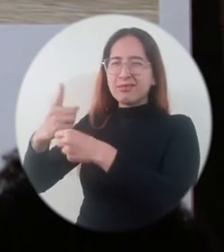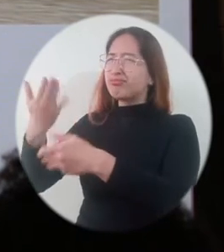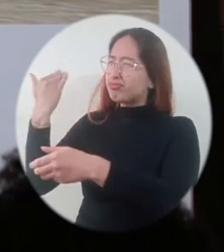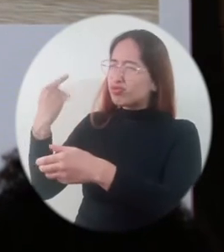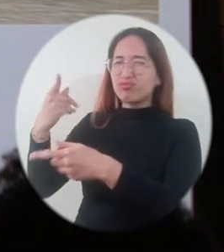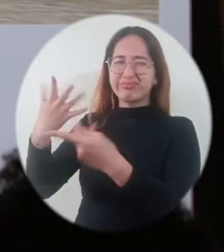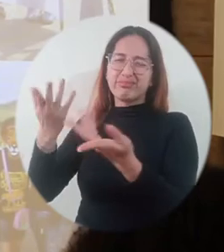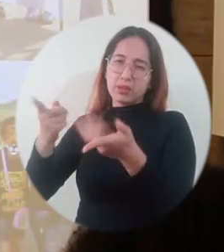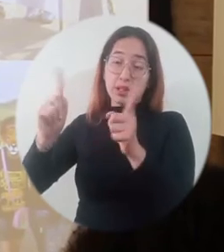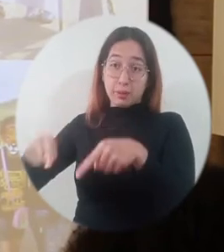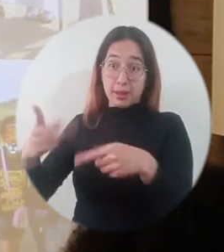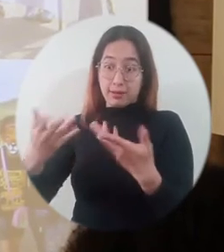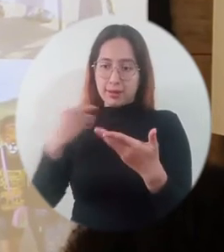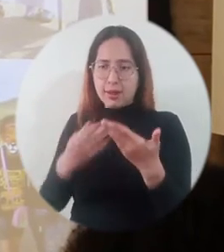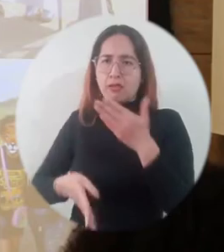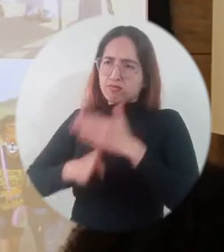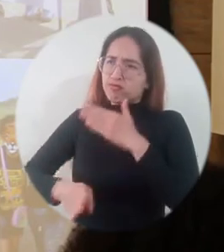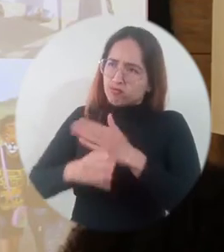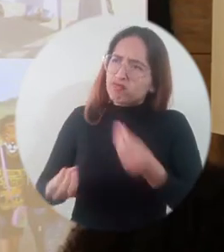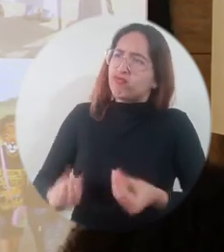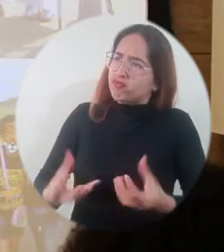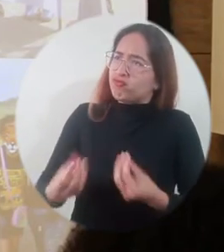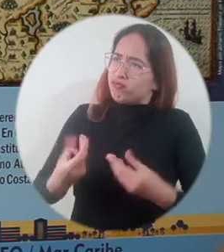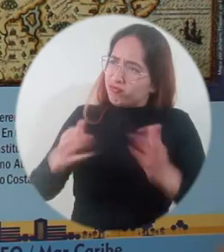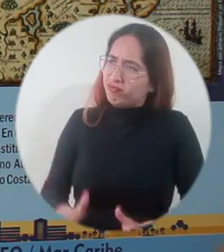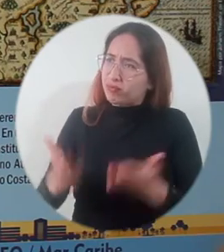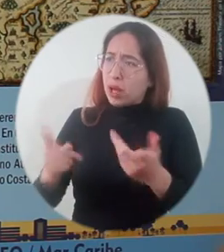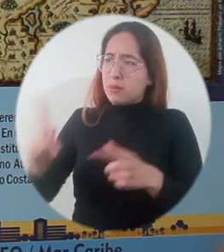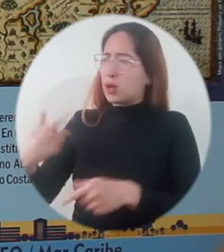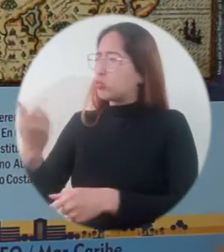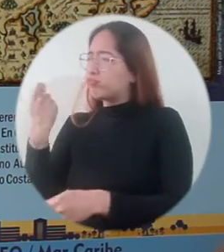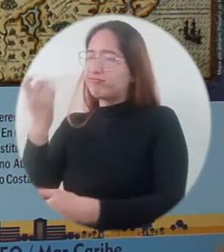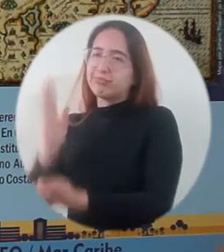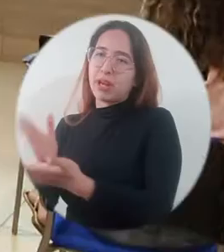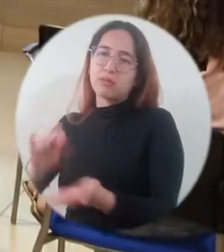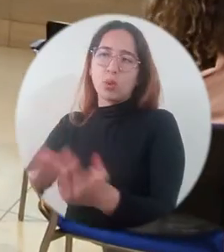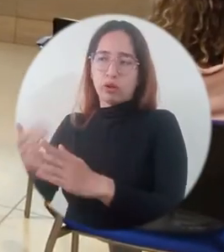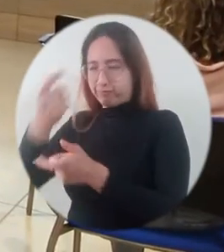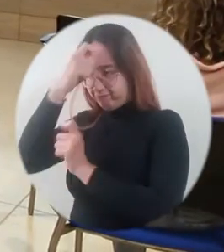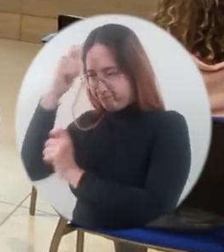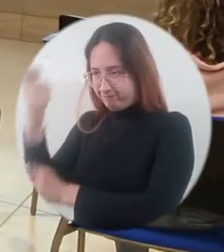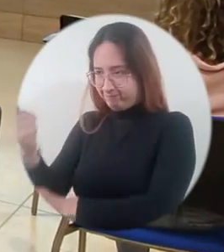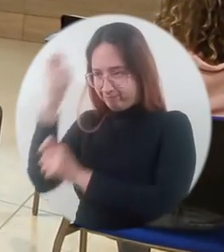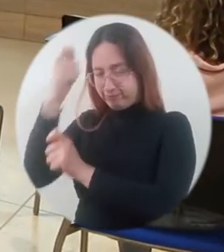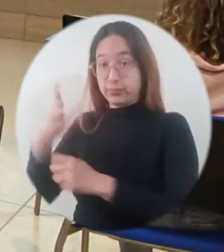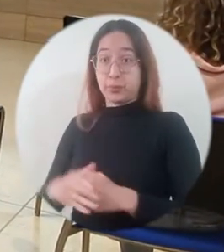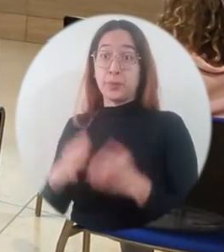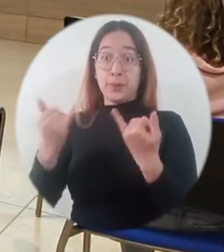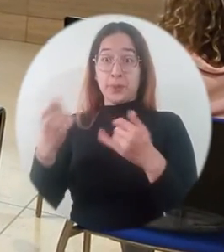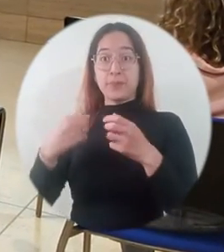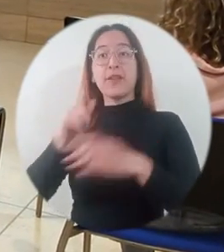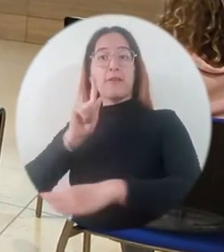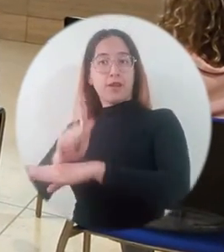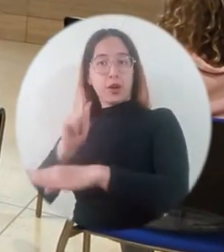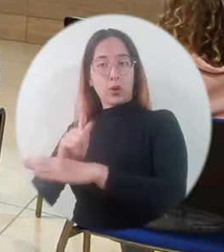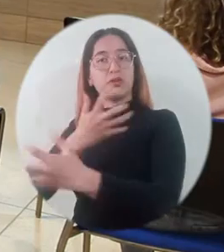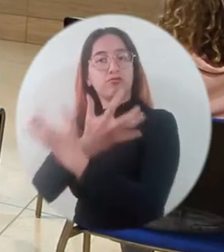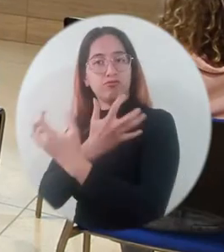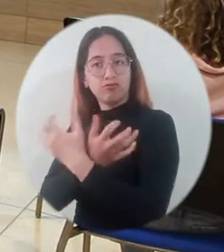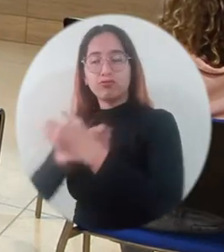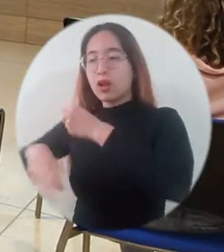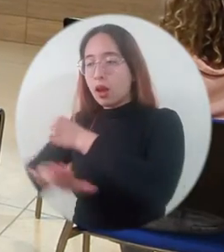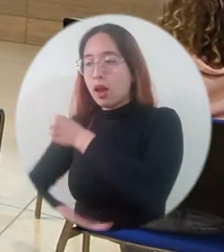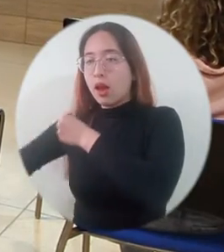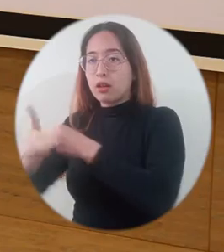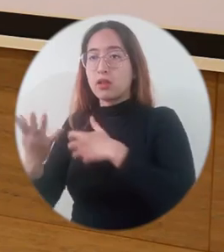significativamente en los inicios del programa y lamentablemente fallecieron en el último año. La celebración académica organizada por la Facultad de